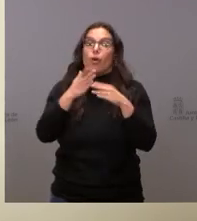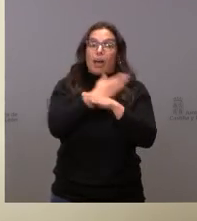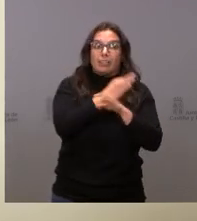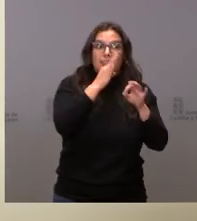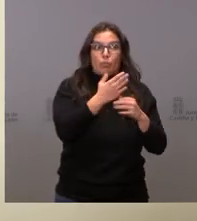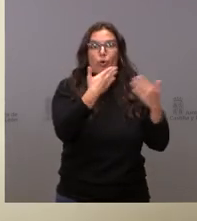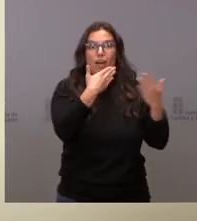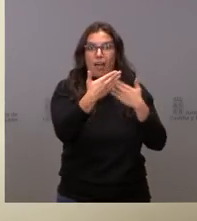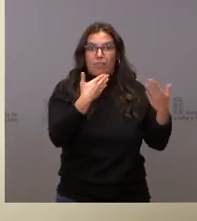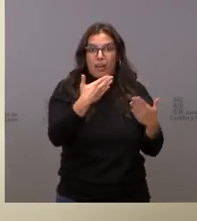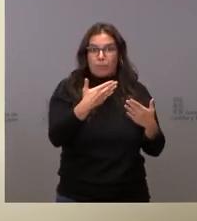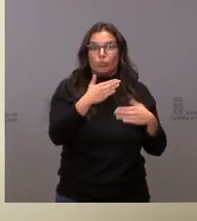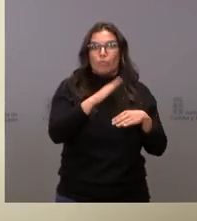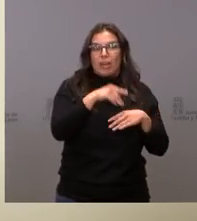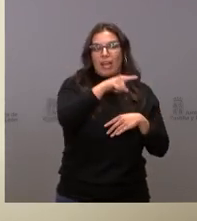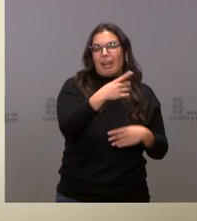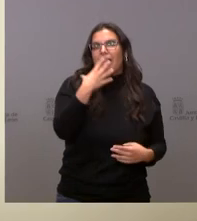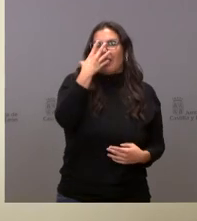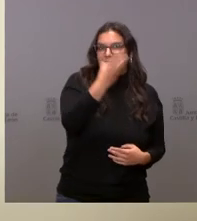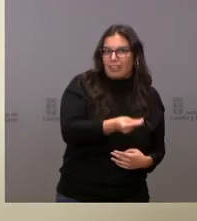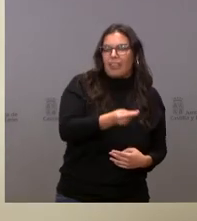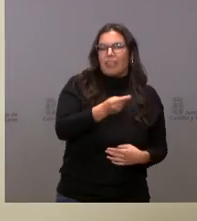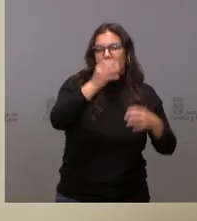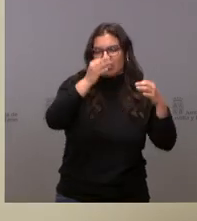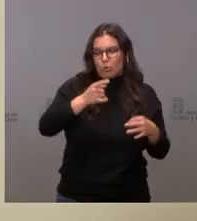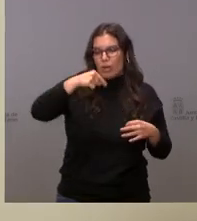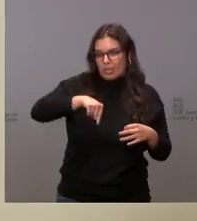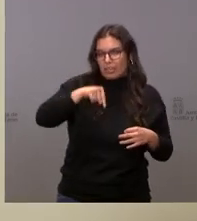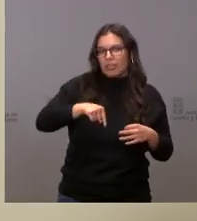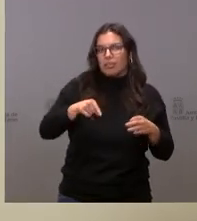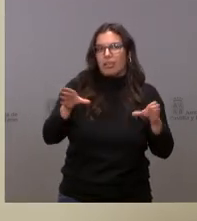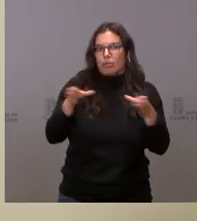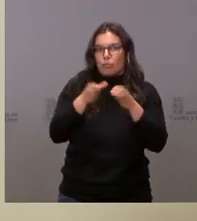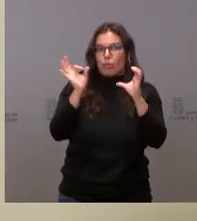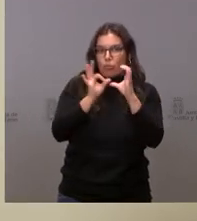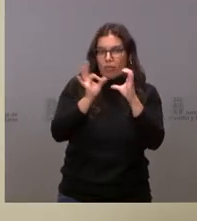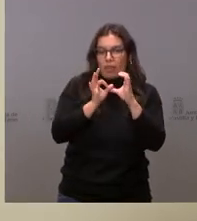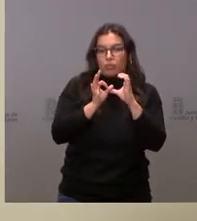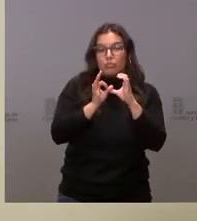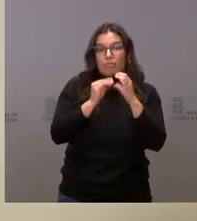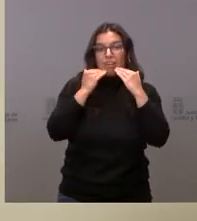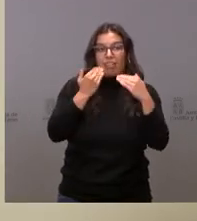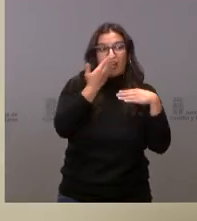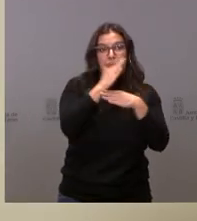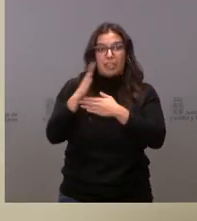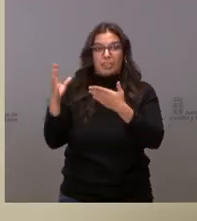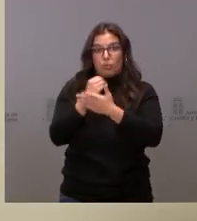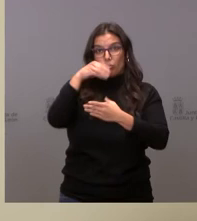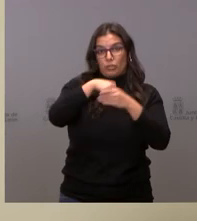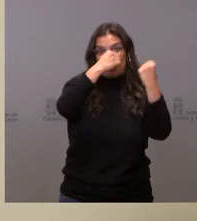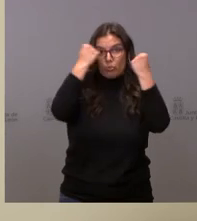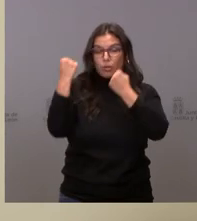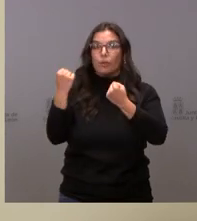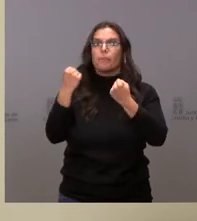razones que hacen que el partido que Ciudadanos en la comunidad insisto a través de todos sus representantes institucionales